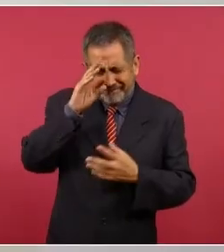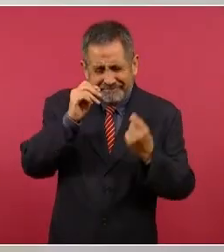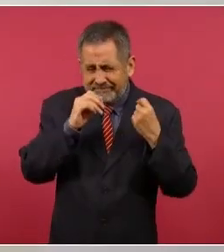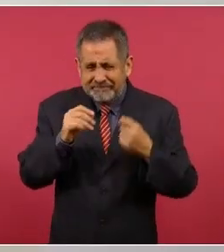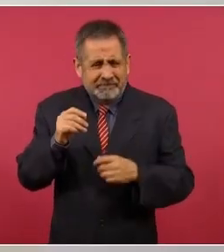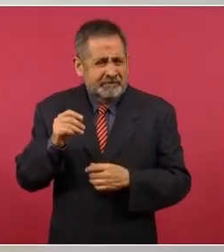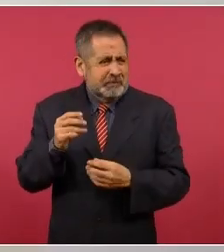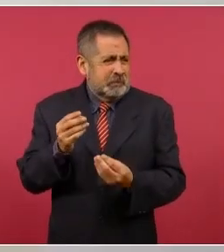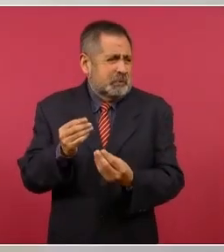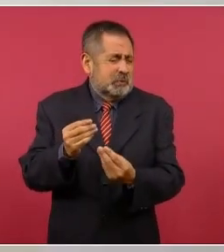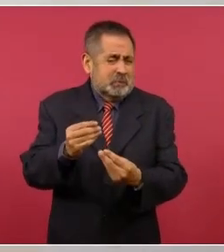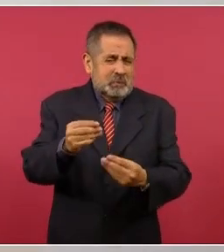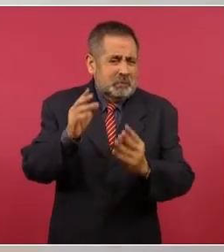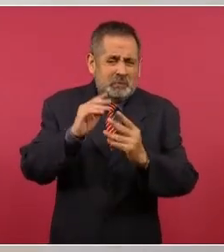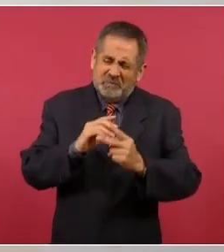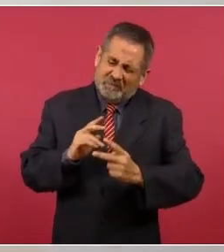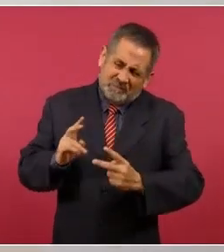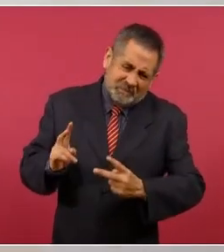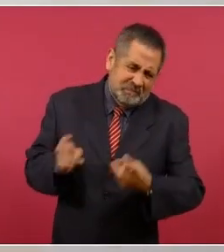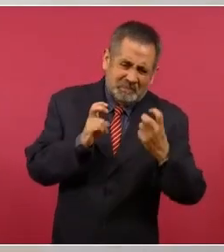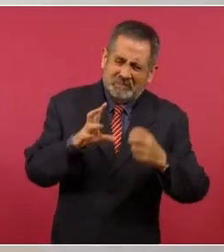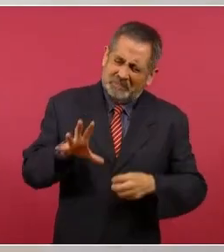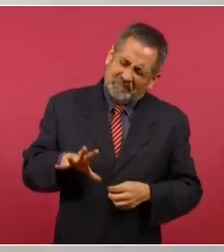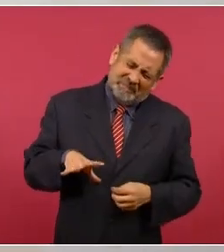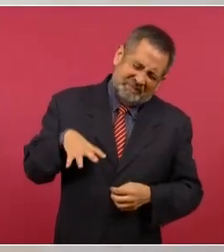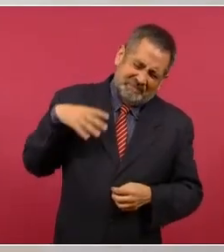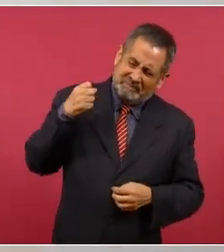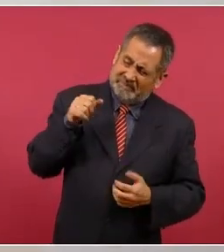tremendo abuso.